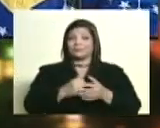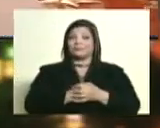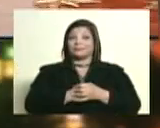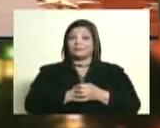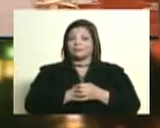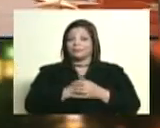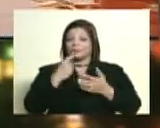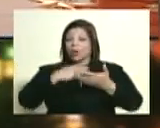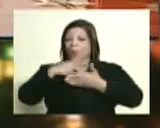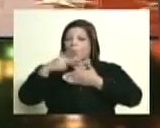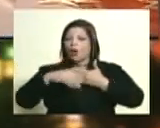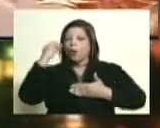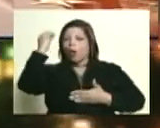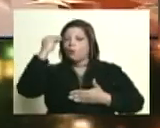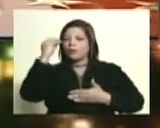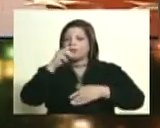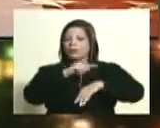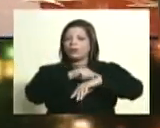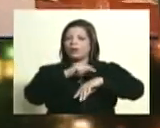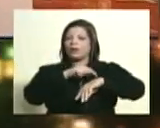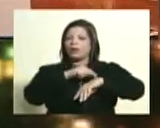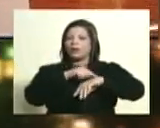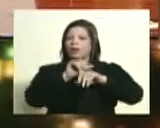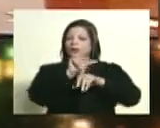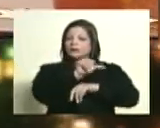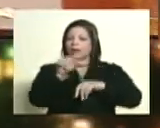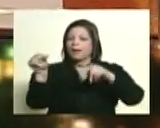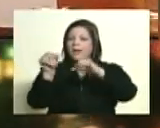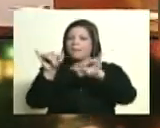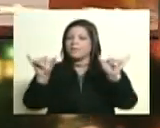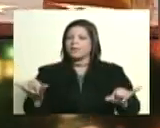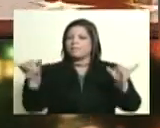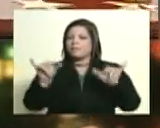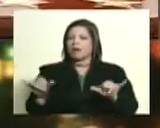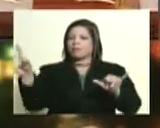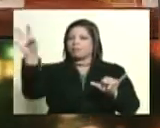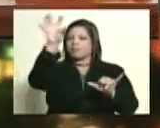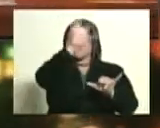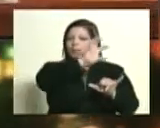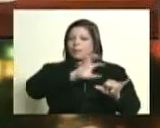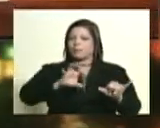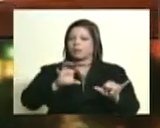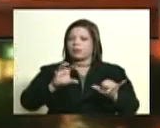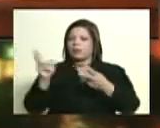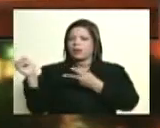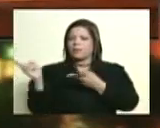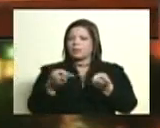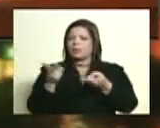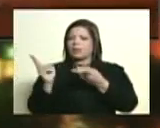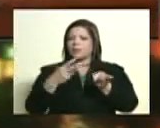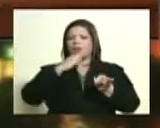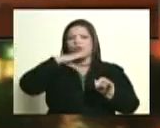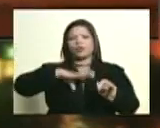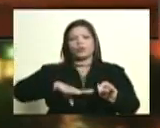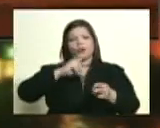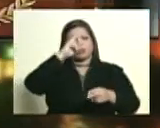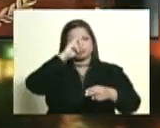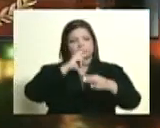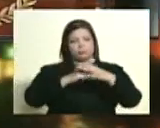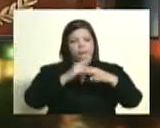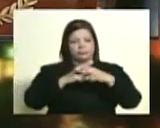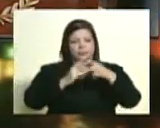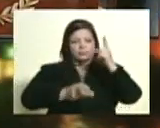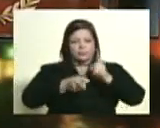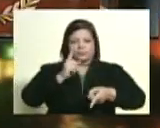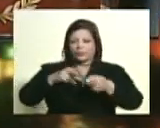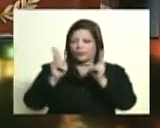programas de opinión que ocurrieron durante una misma semana y todos eran con invitados con historiadores o figuras digamos